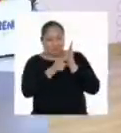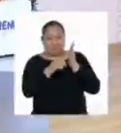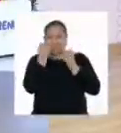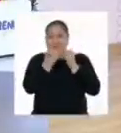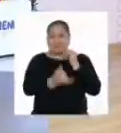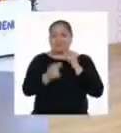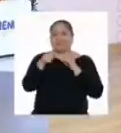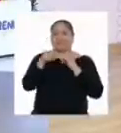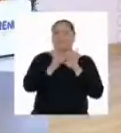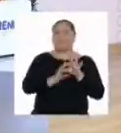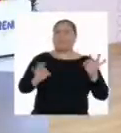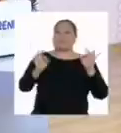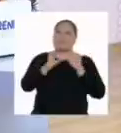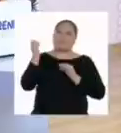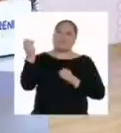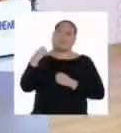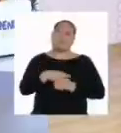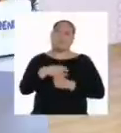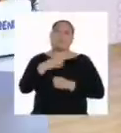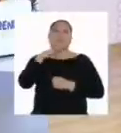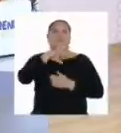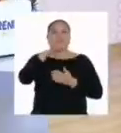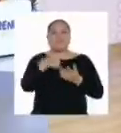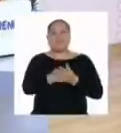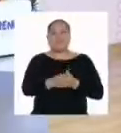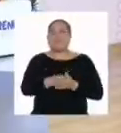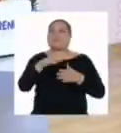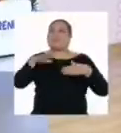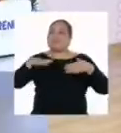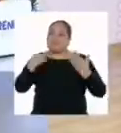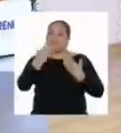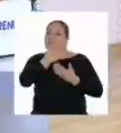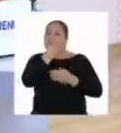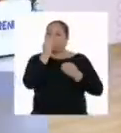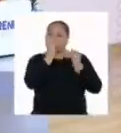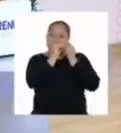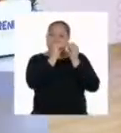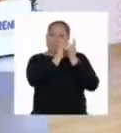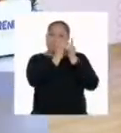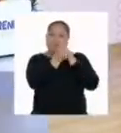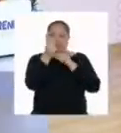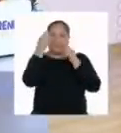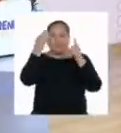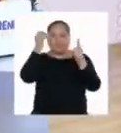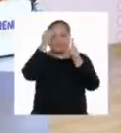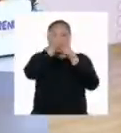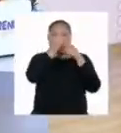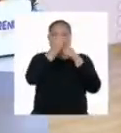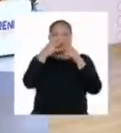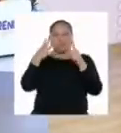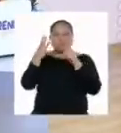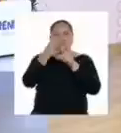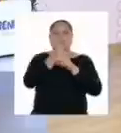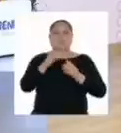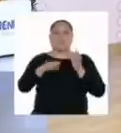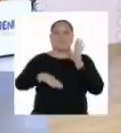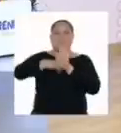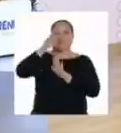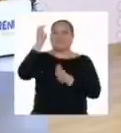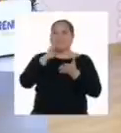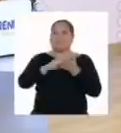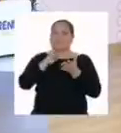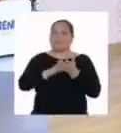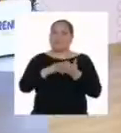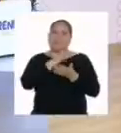muy importante porque, como dicen, todo es mejorable. Y a eso deberíamos apuntar, a lograr superarnos un poco